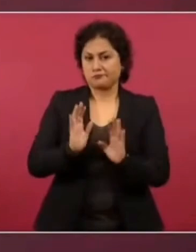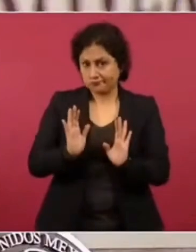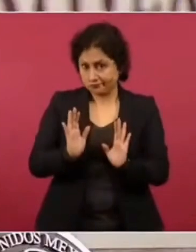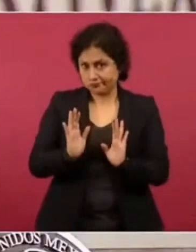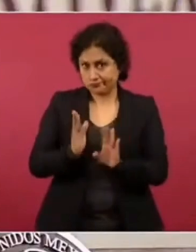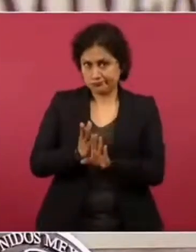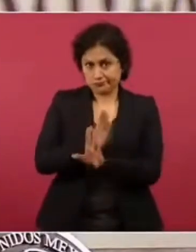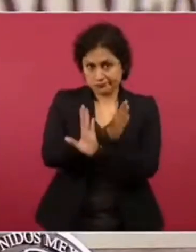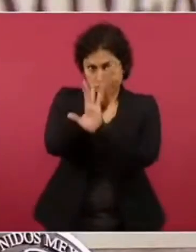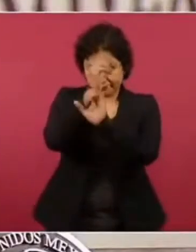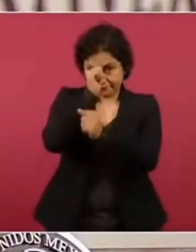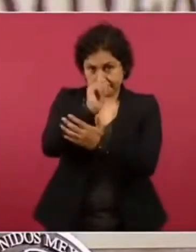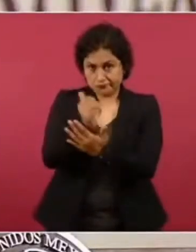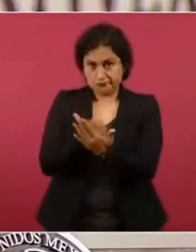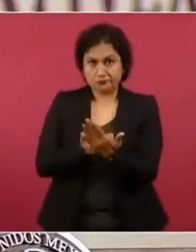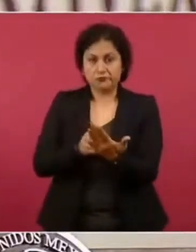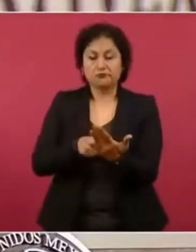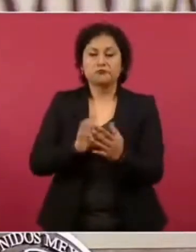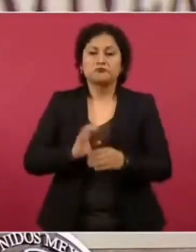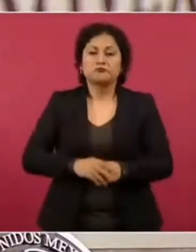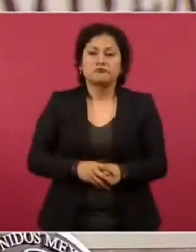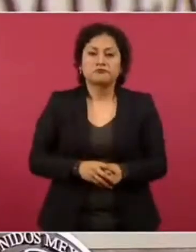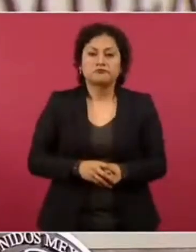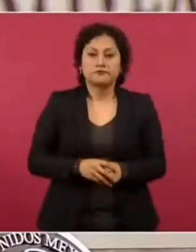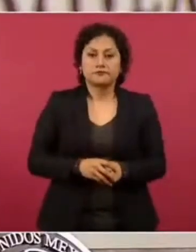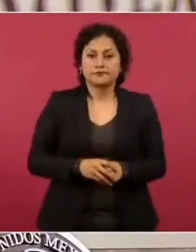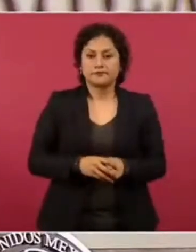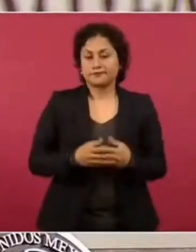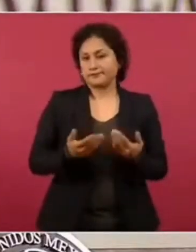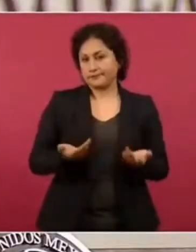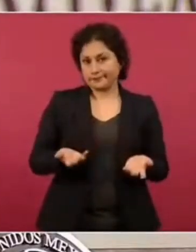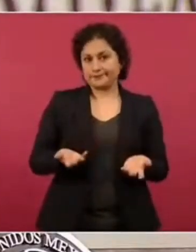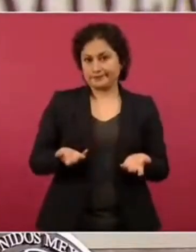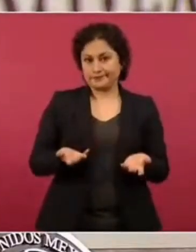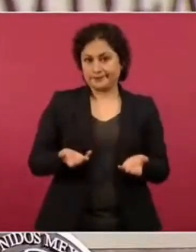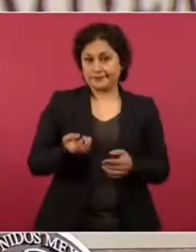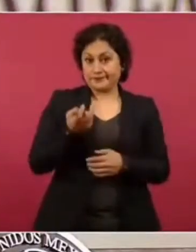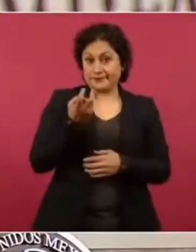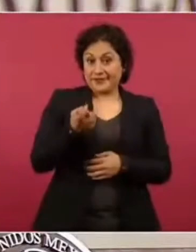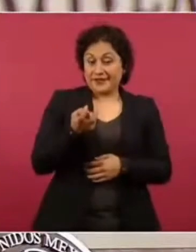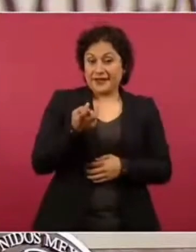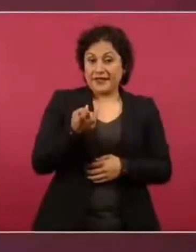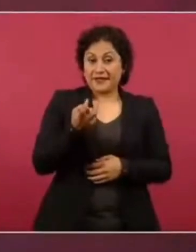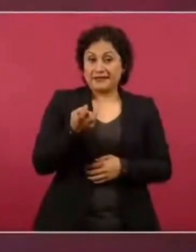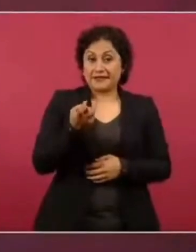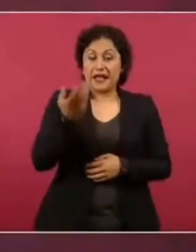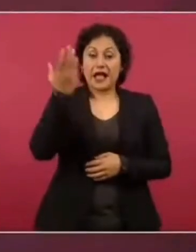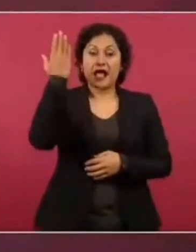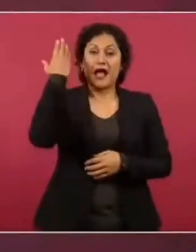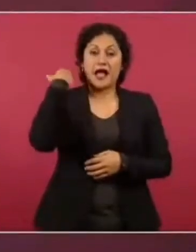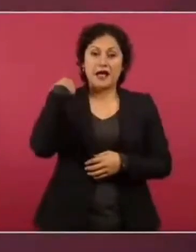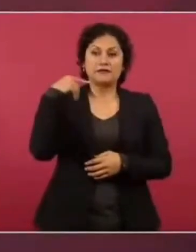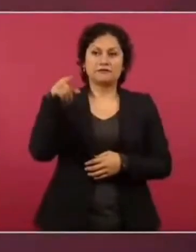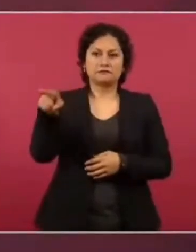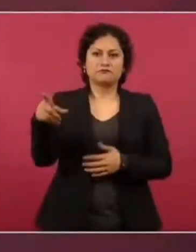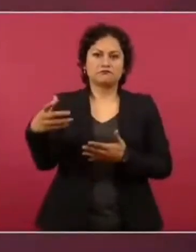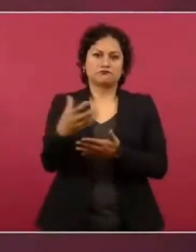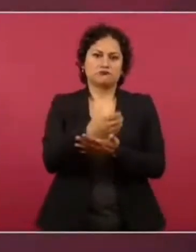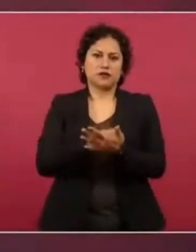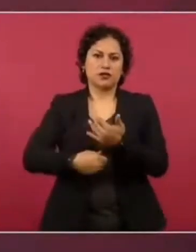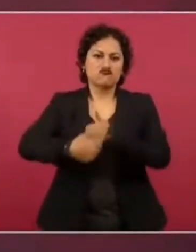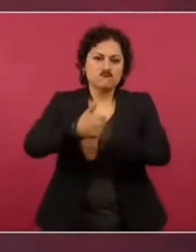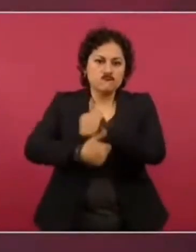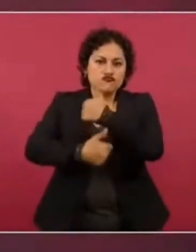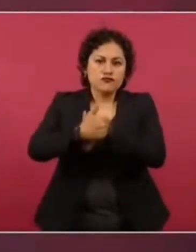contratado. Entonces esa fue la última vez que ha ganado. Las demás